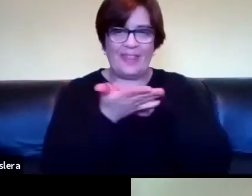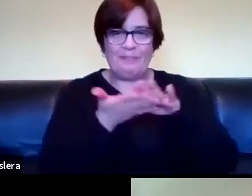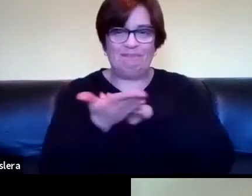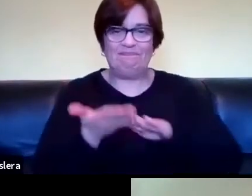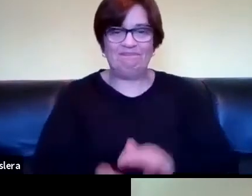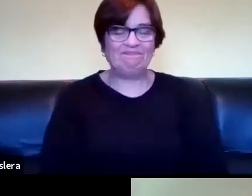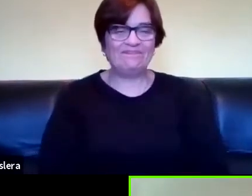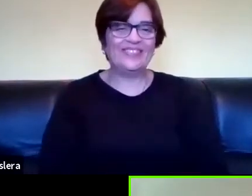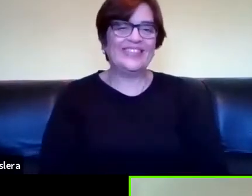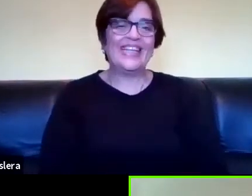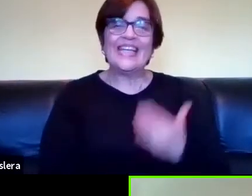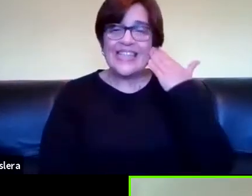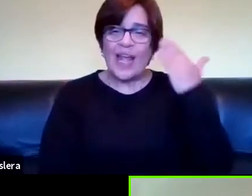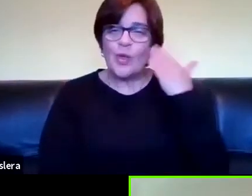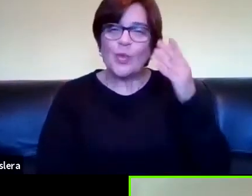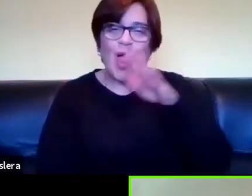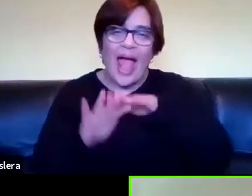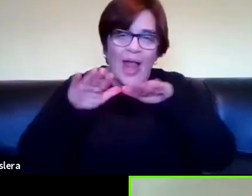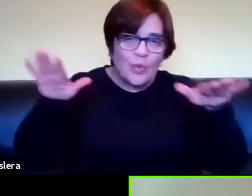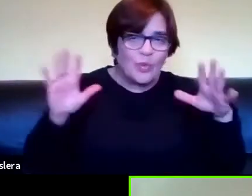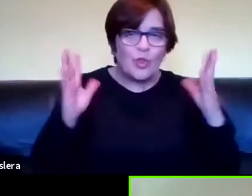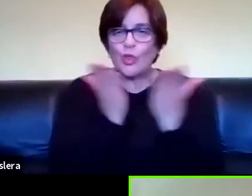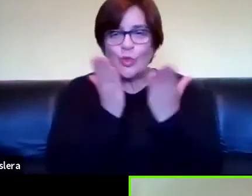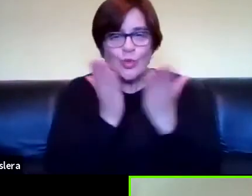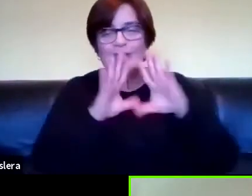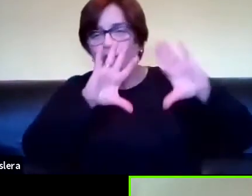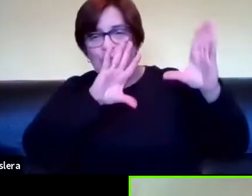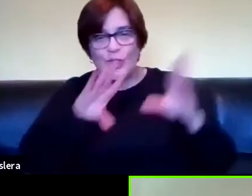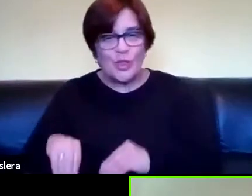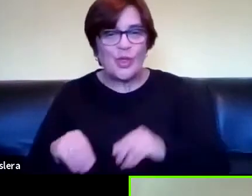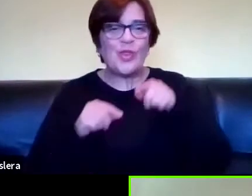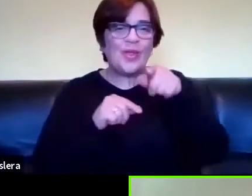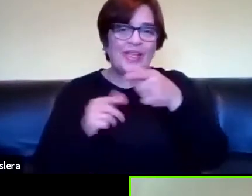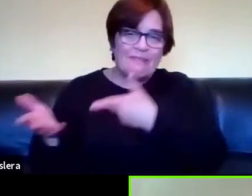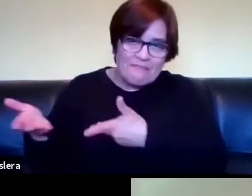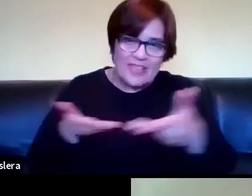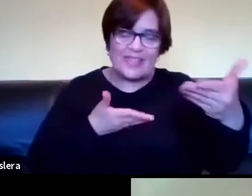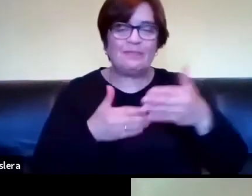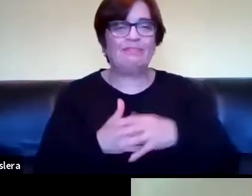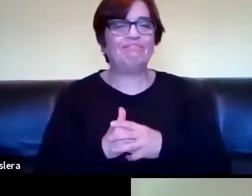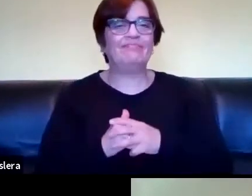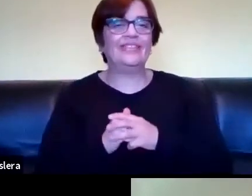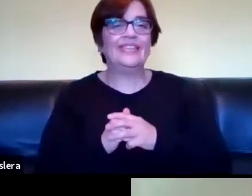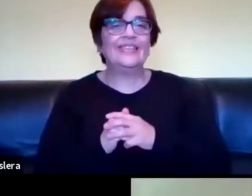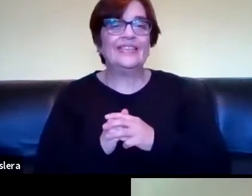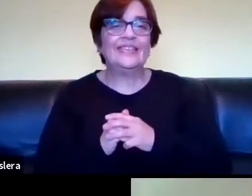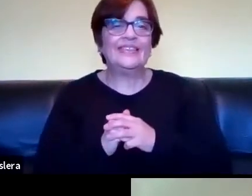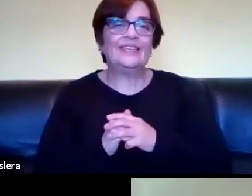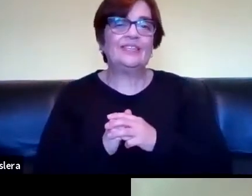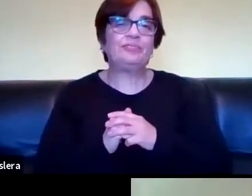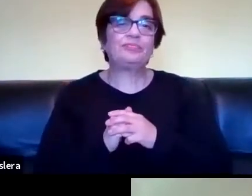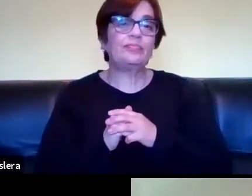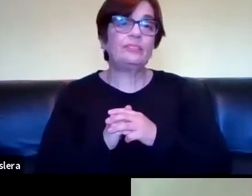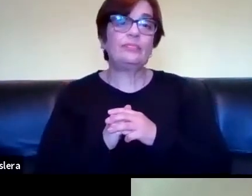saludos a todos los estudiantes que están ahí también muchas gracias esto